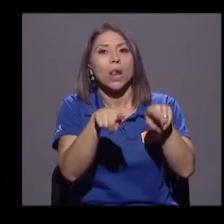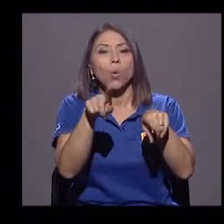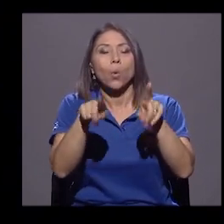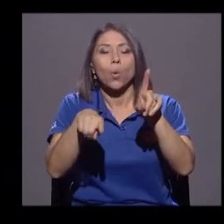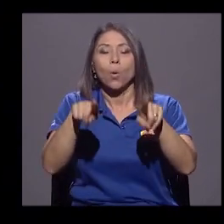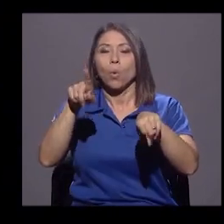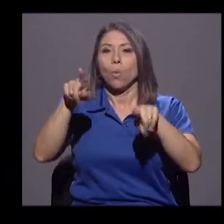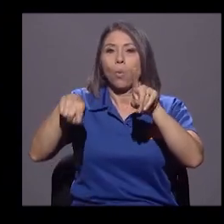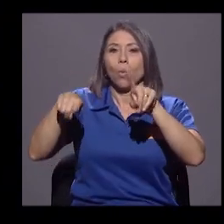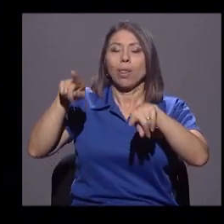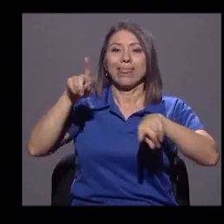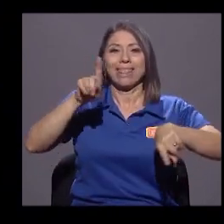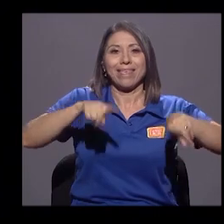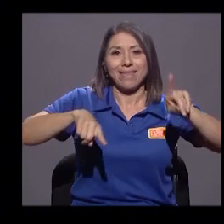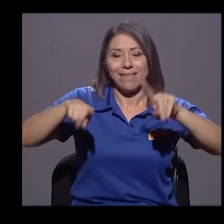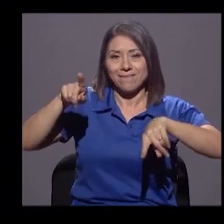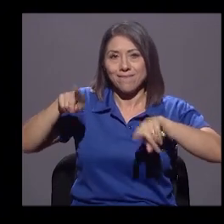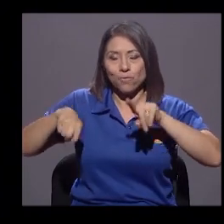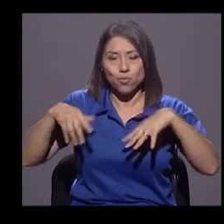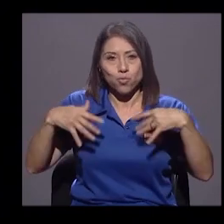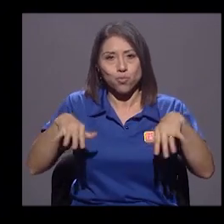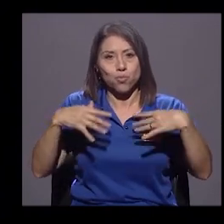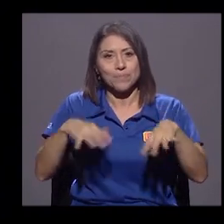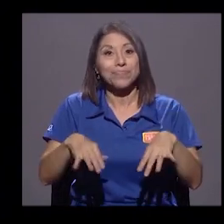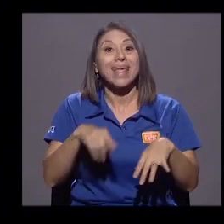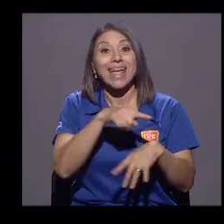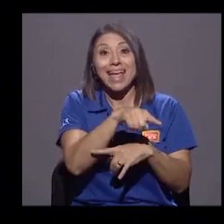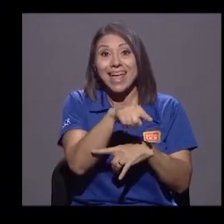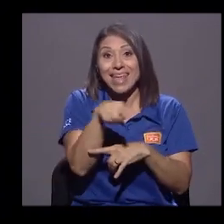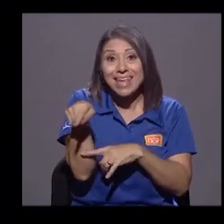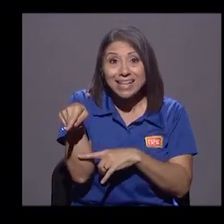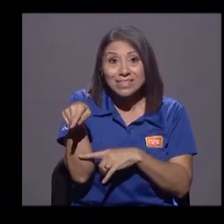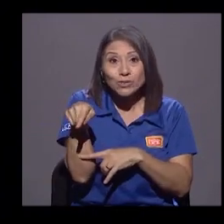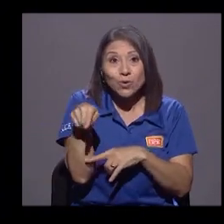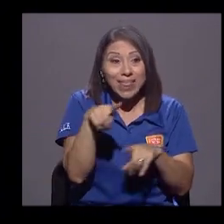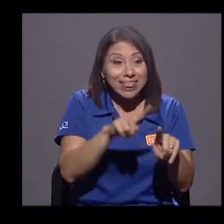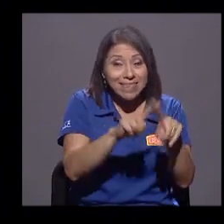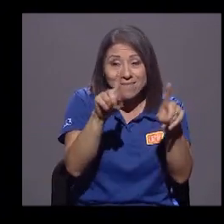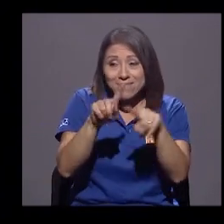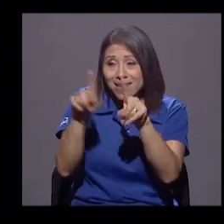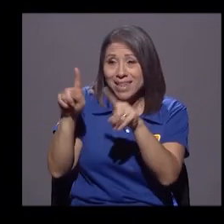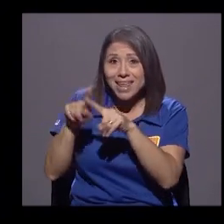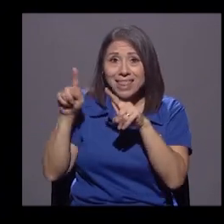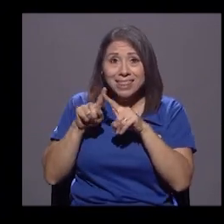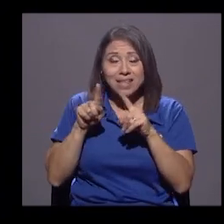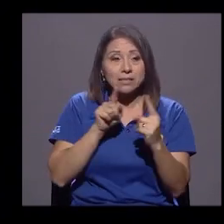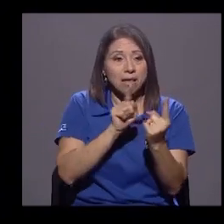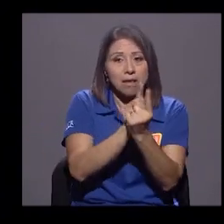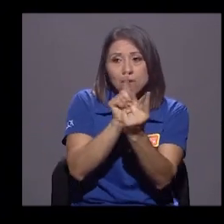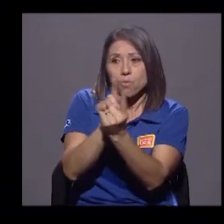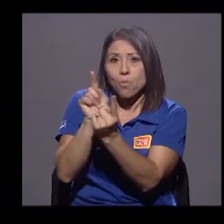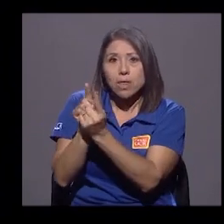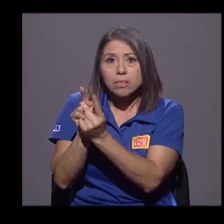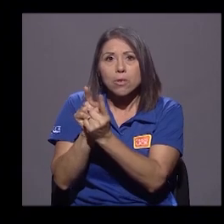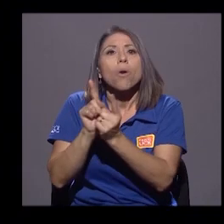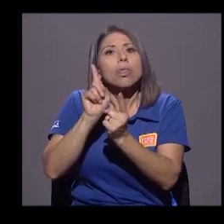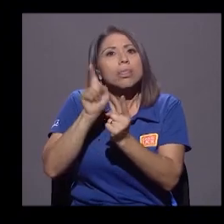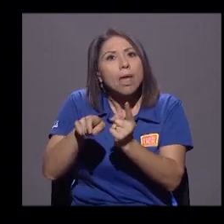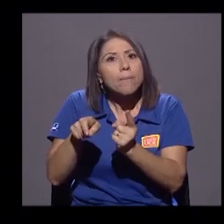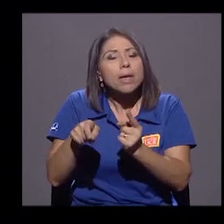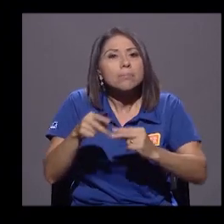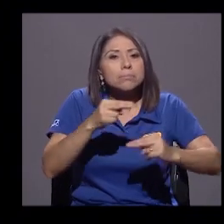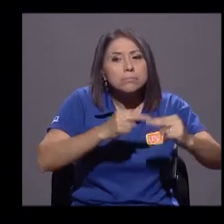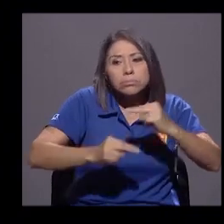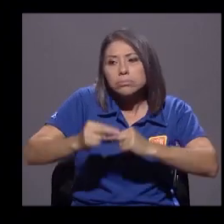mayor. Y es en ese encuentro de los diferentes donde tenemos que construir el mundo común,